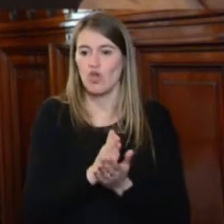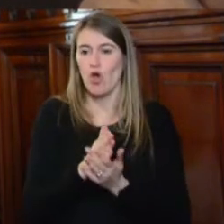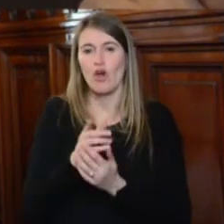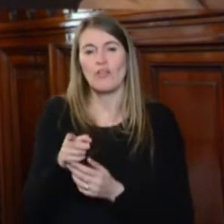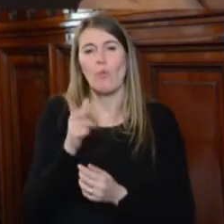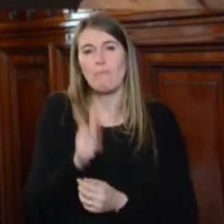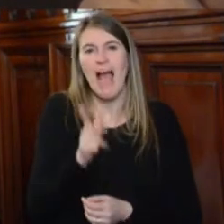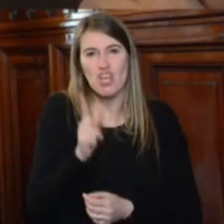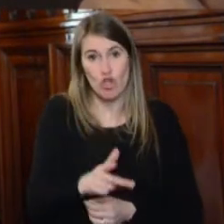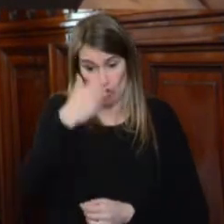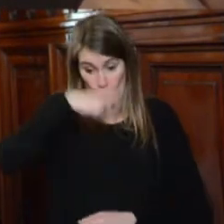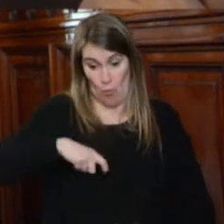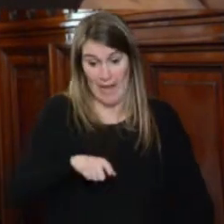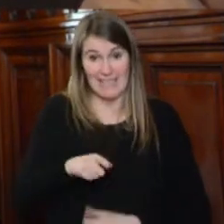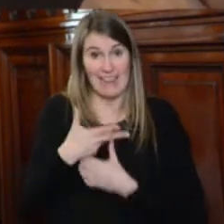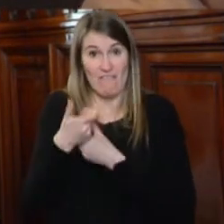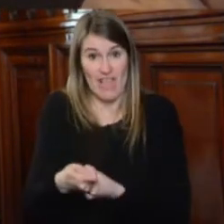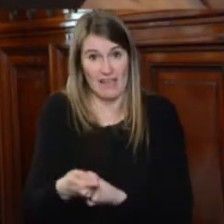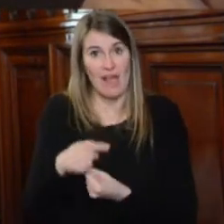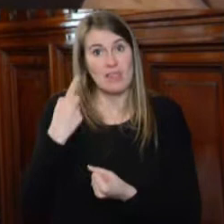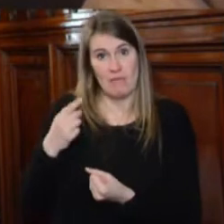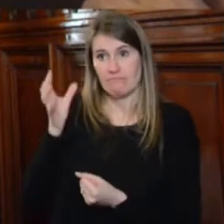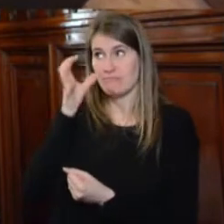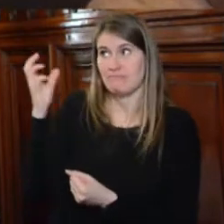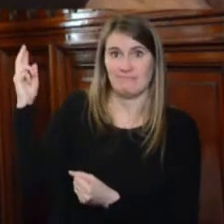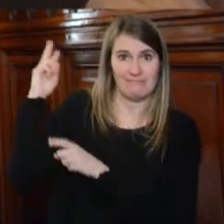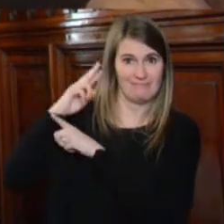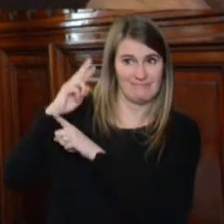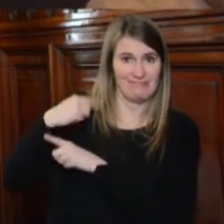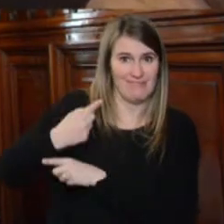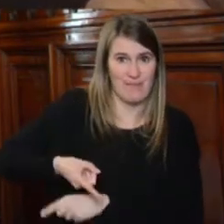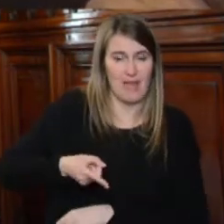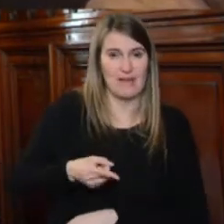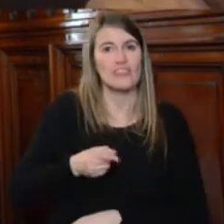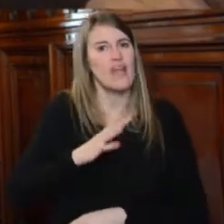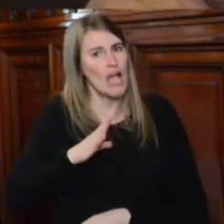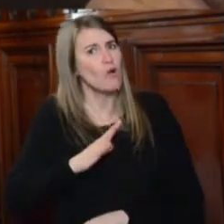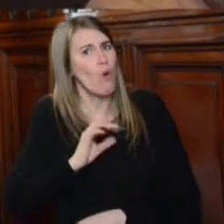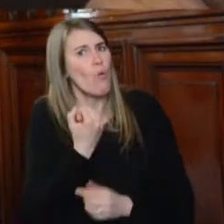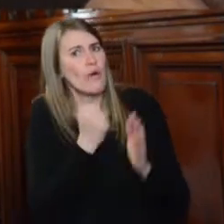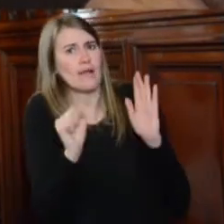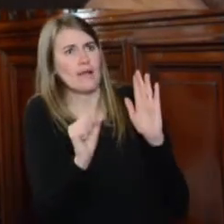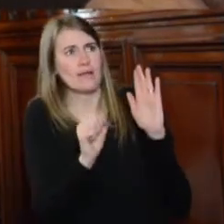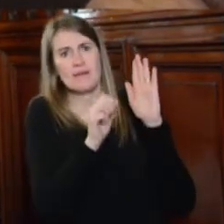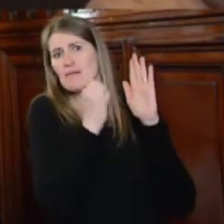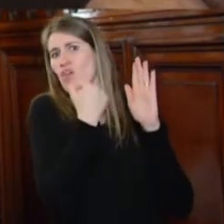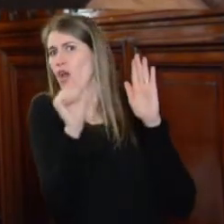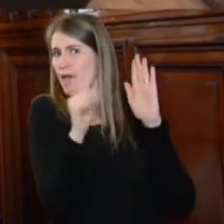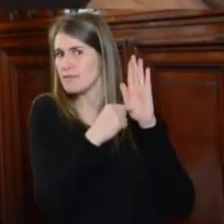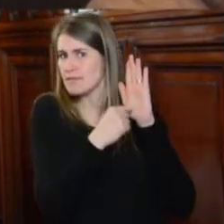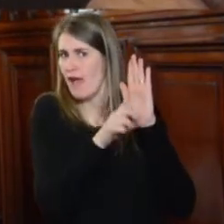humanos. Y en este sentido, se ha hablado de cierta criminalización hacia